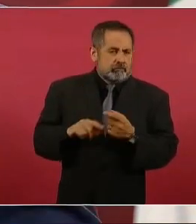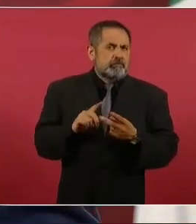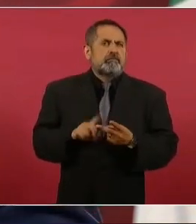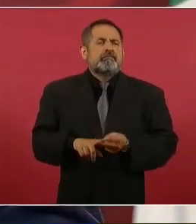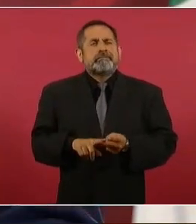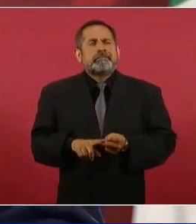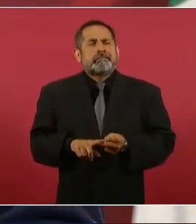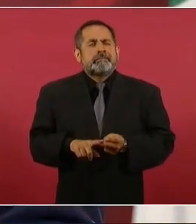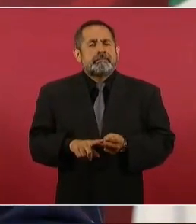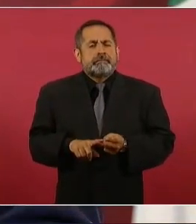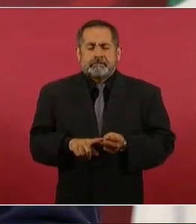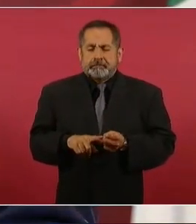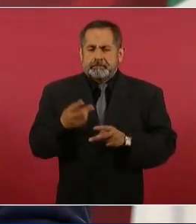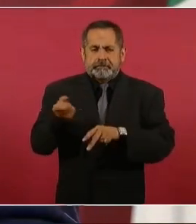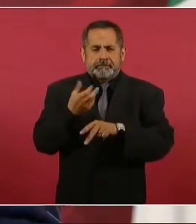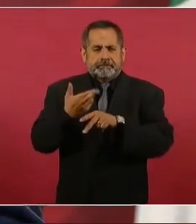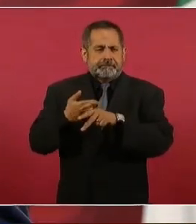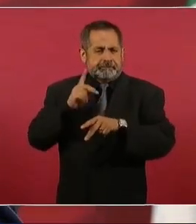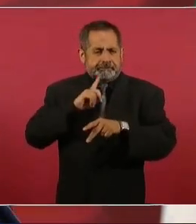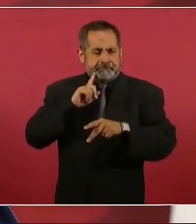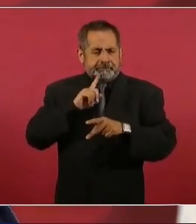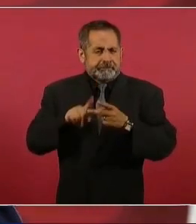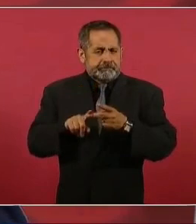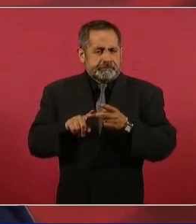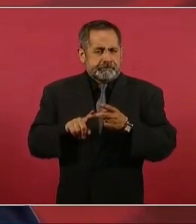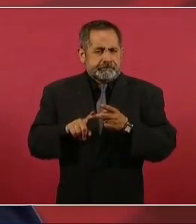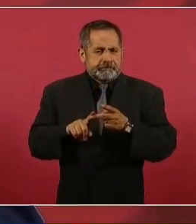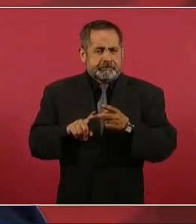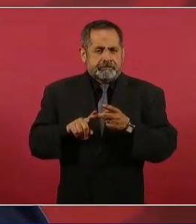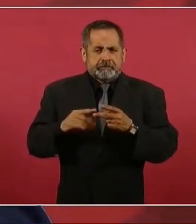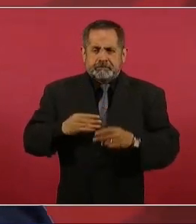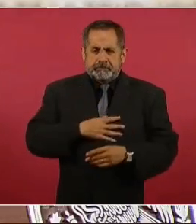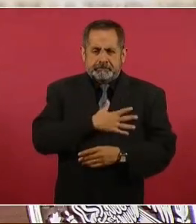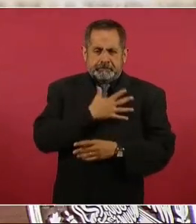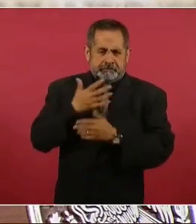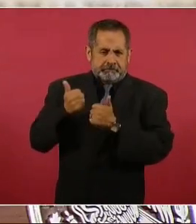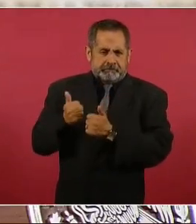va la secretaria de Bienestar,